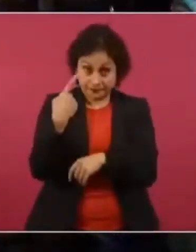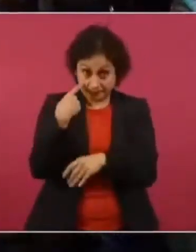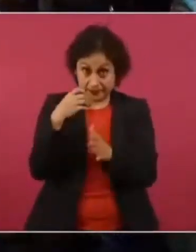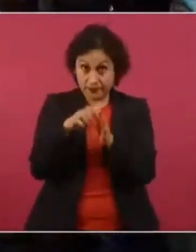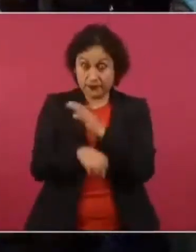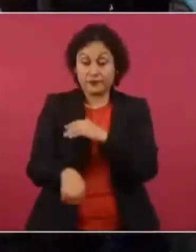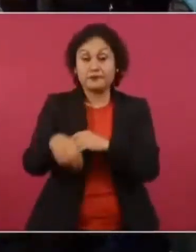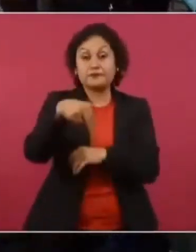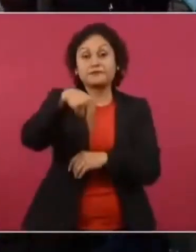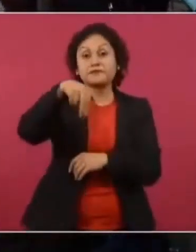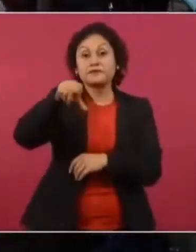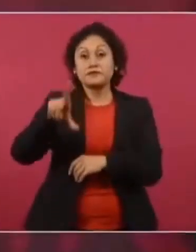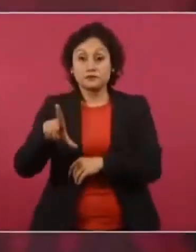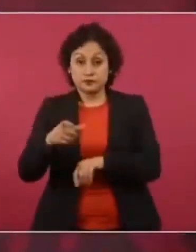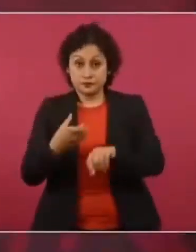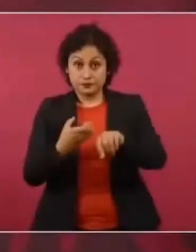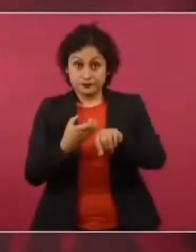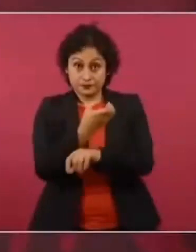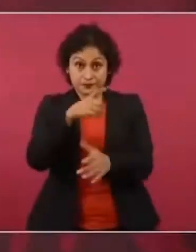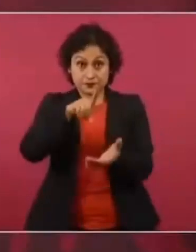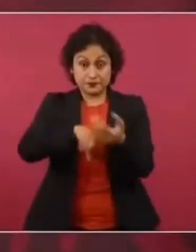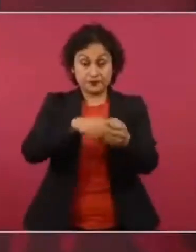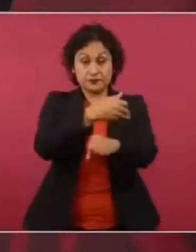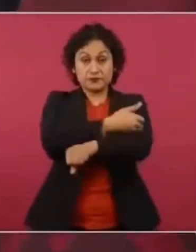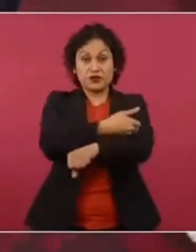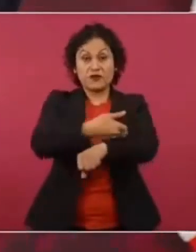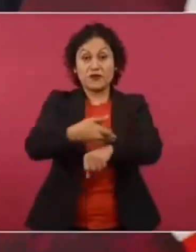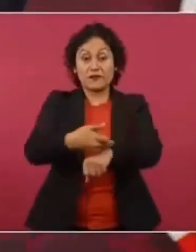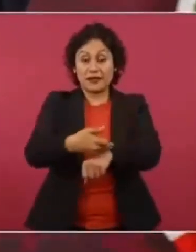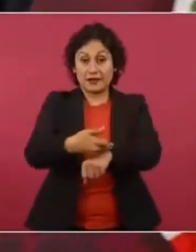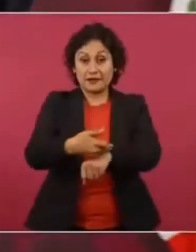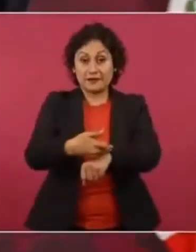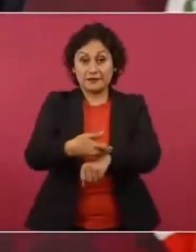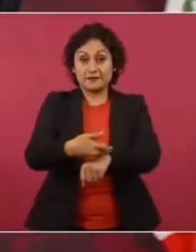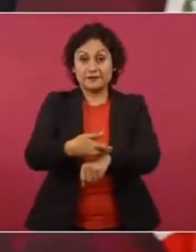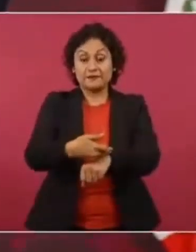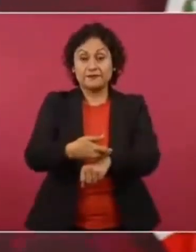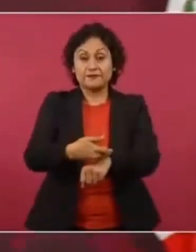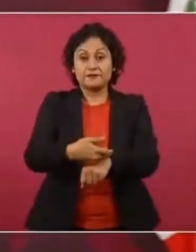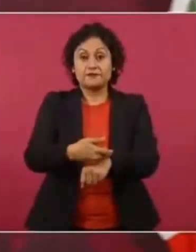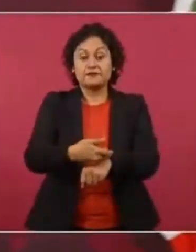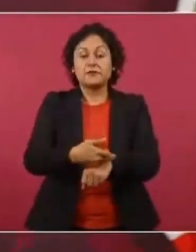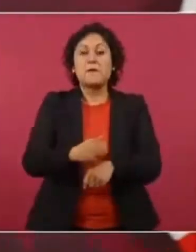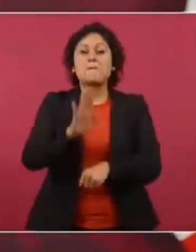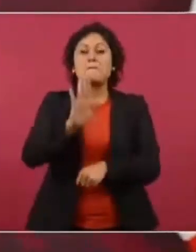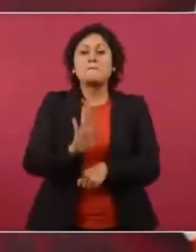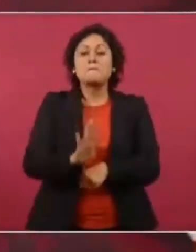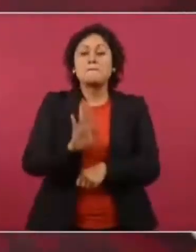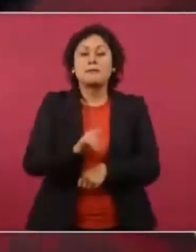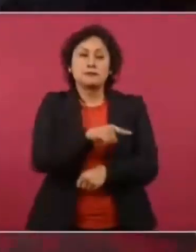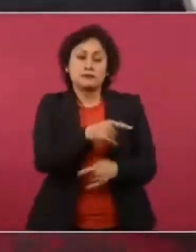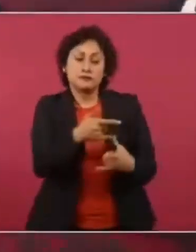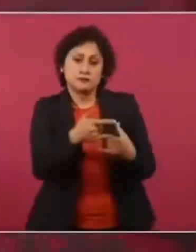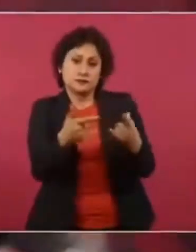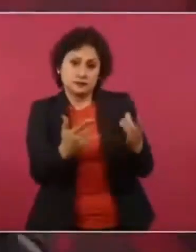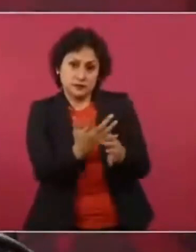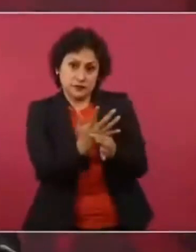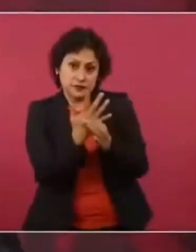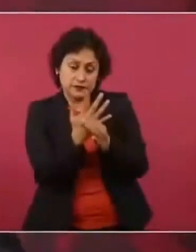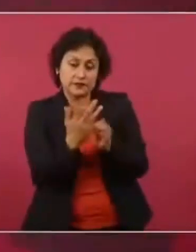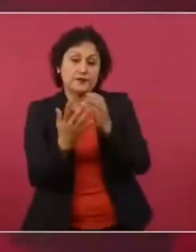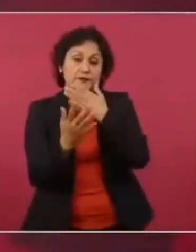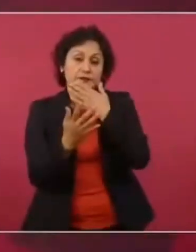donde supuestamente el padre deja una herencia